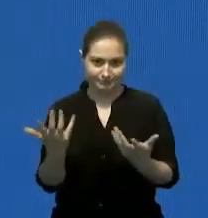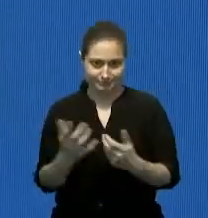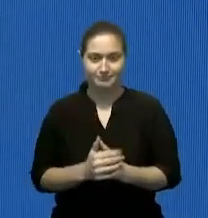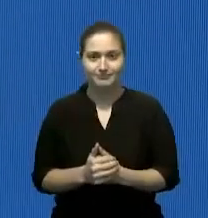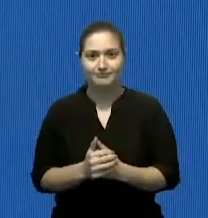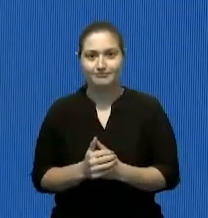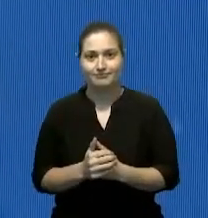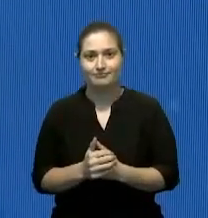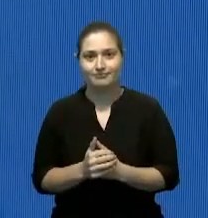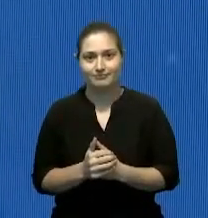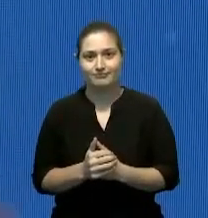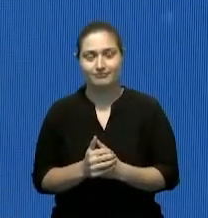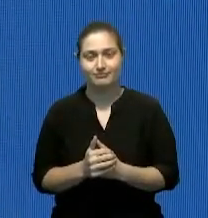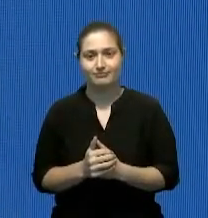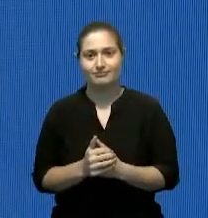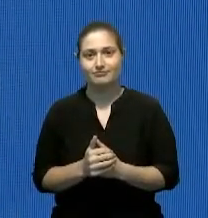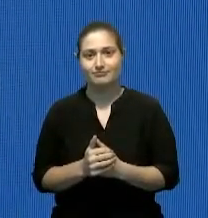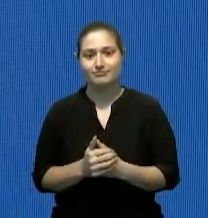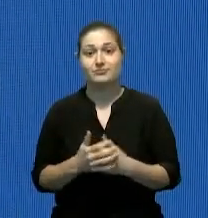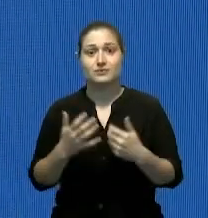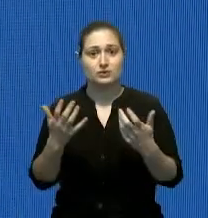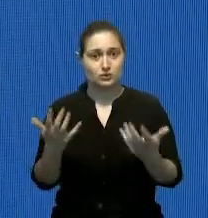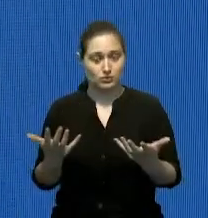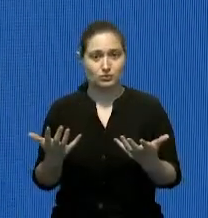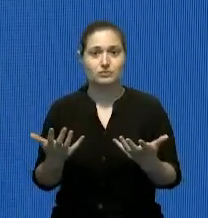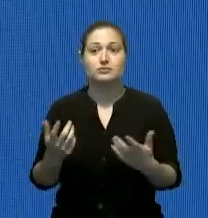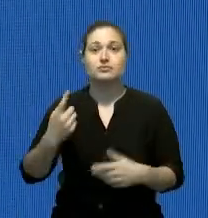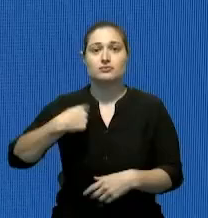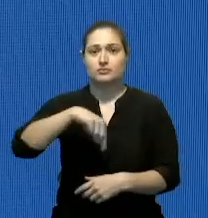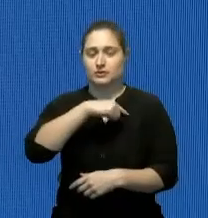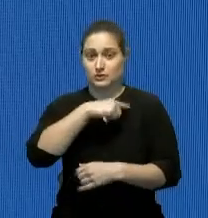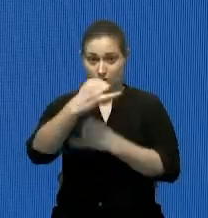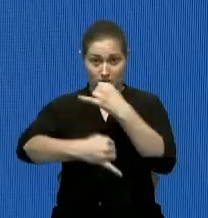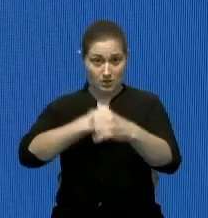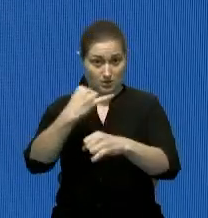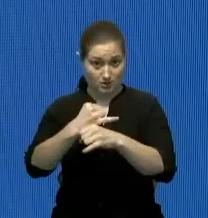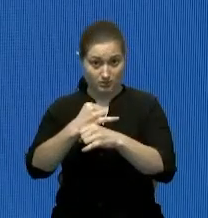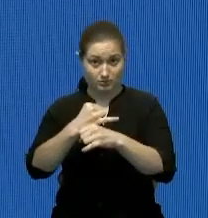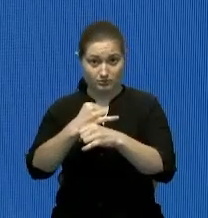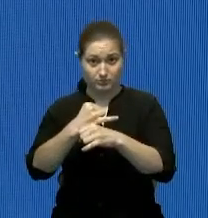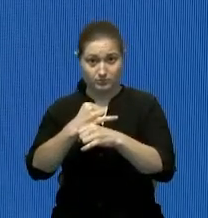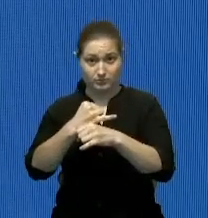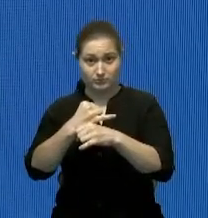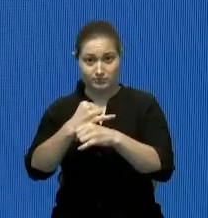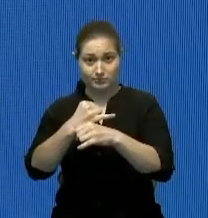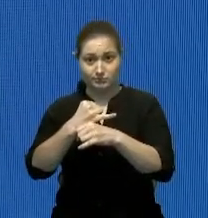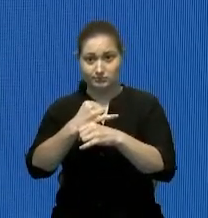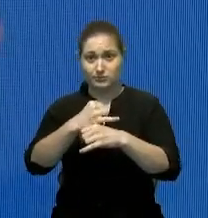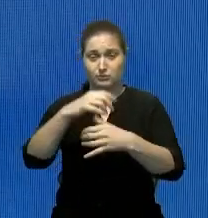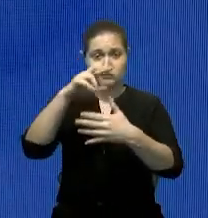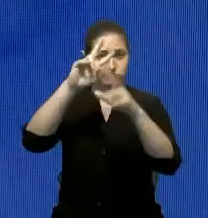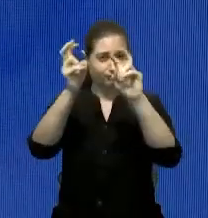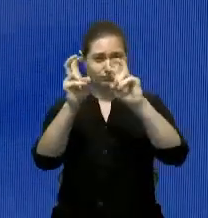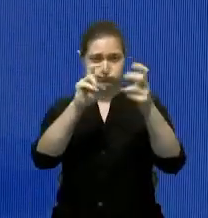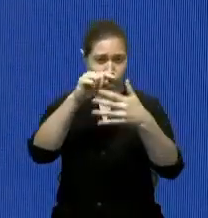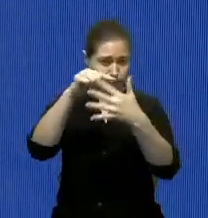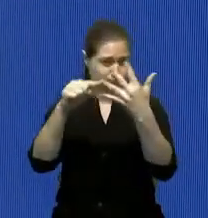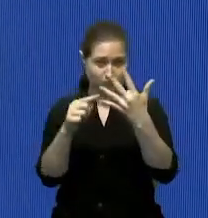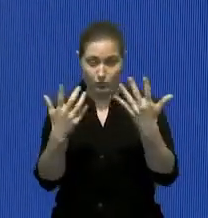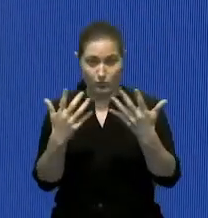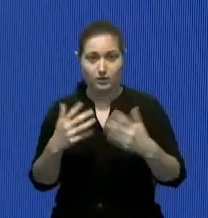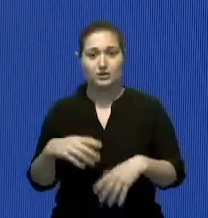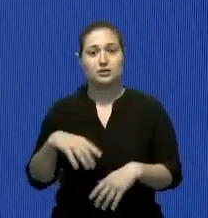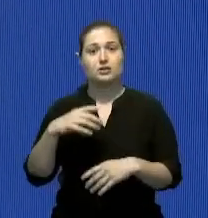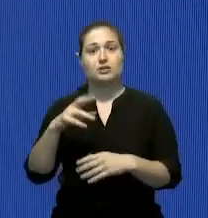denominada una nueva diplomacia. Los ejes fundamentales de esta política exterior son la protección de los dominicanos en el